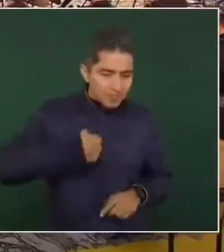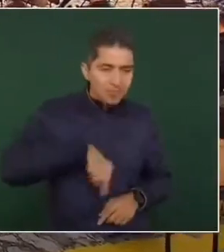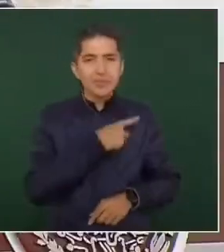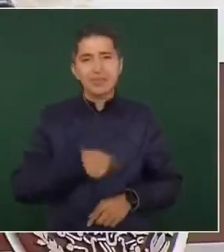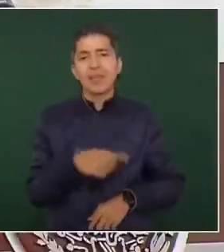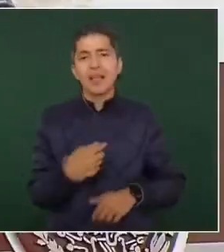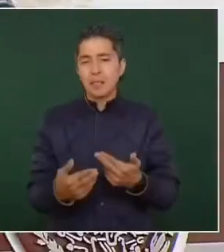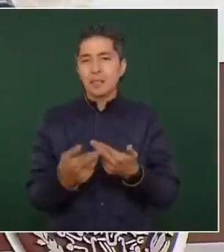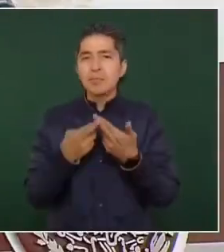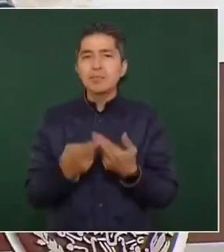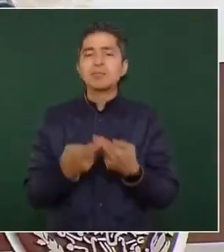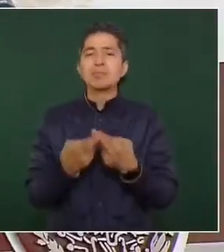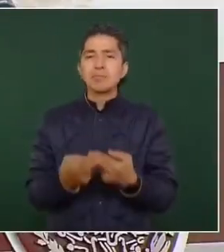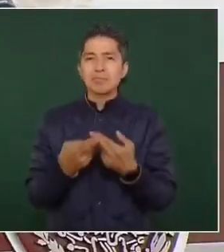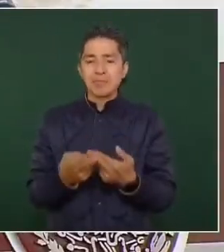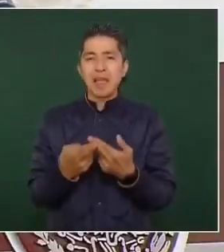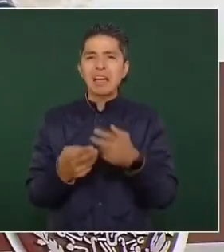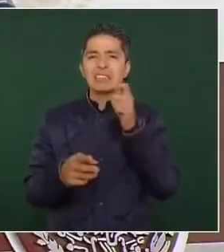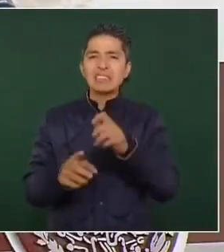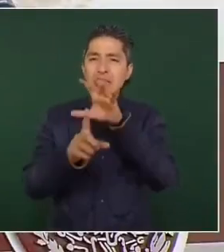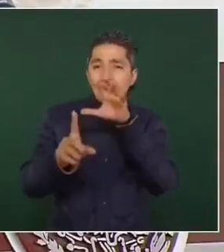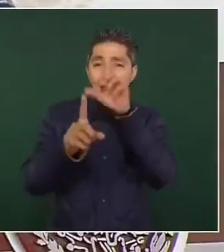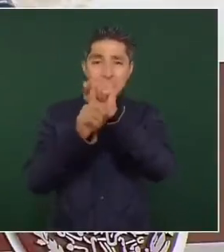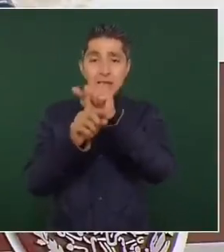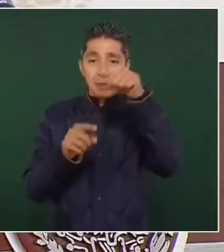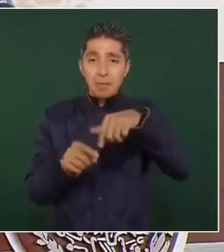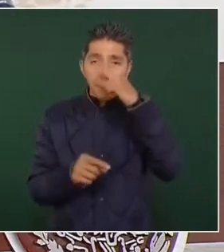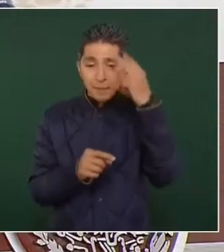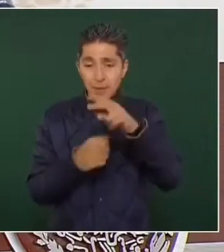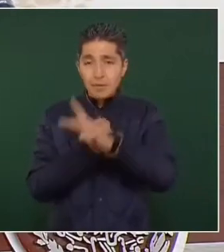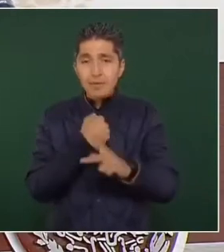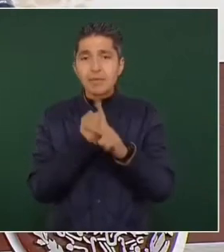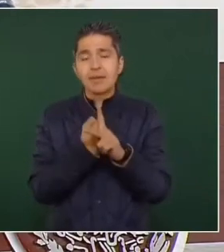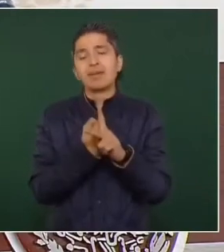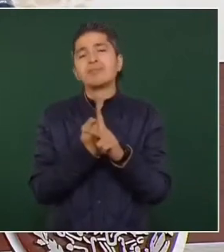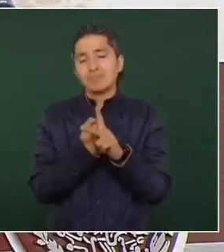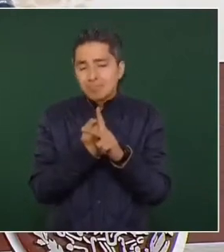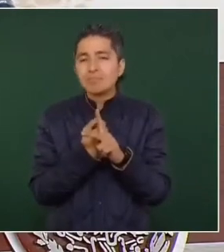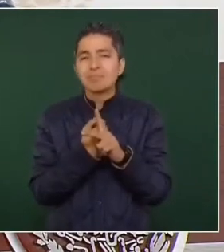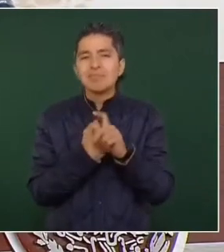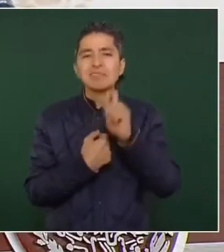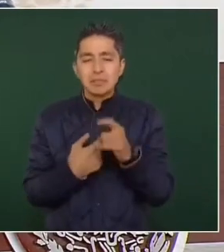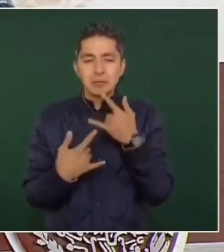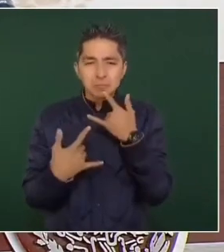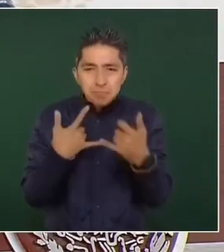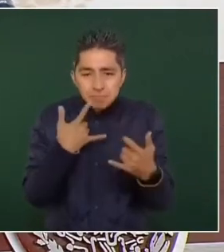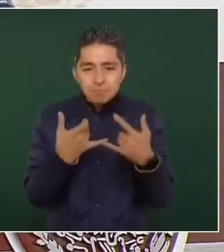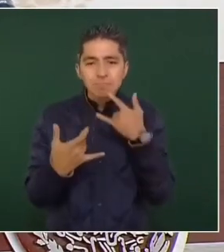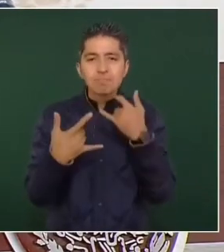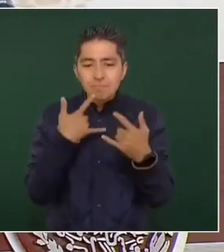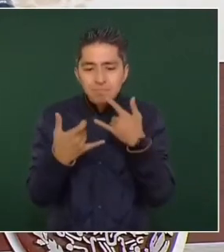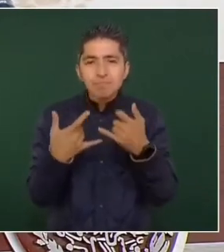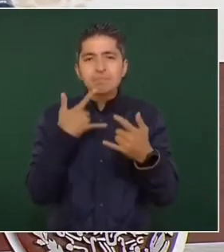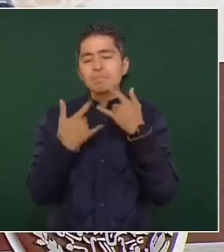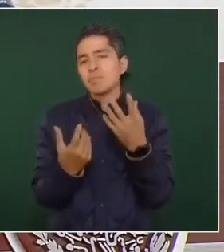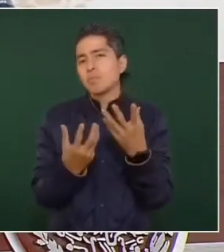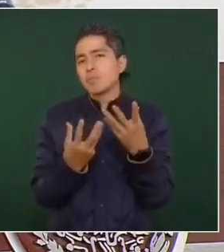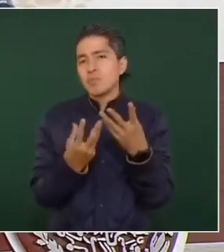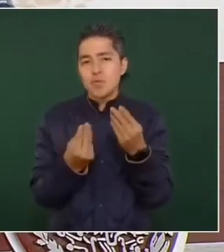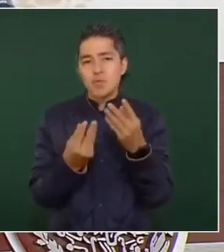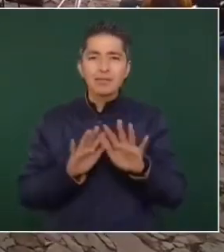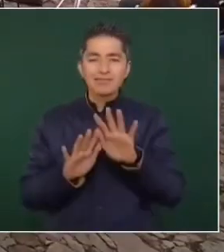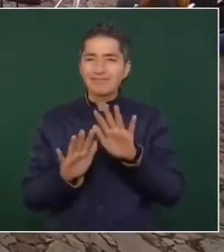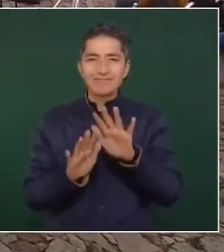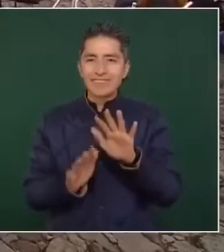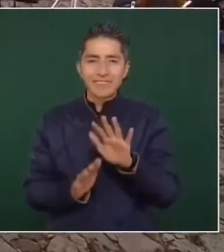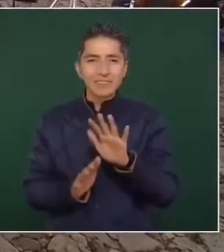grandeza que ha alcanzado nuestro país se debe al incansable empeño de miles de mujeres.